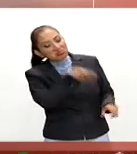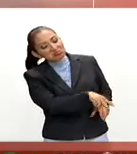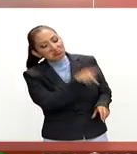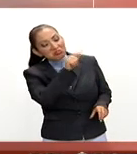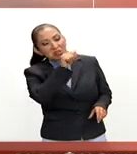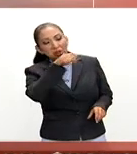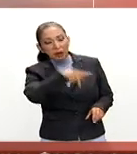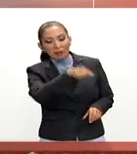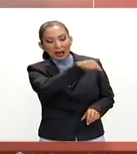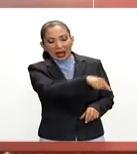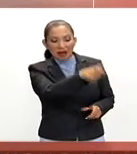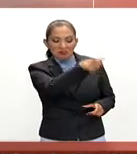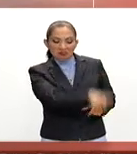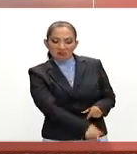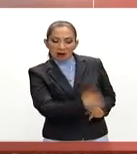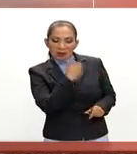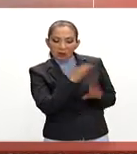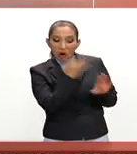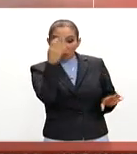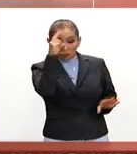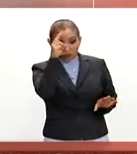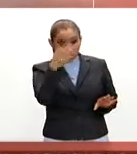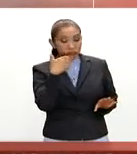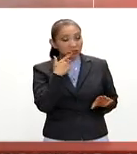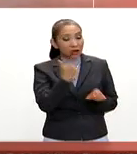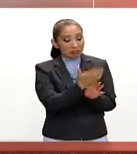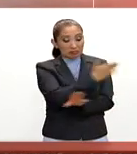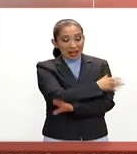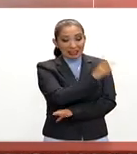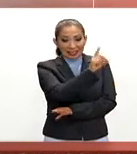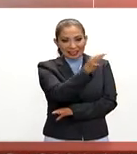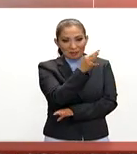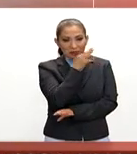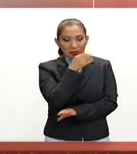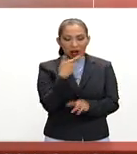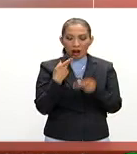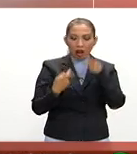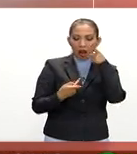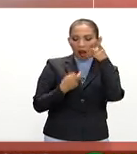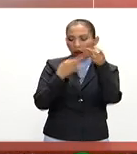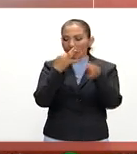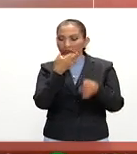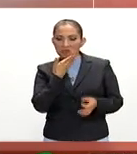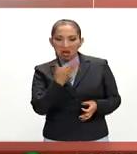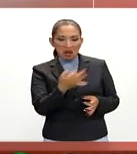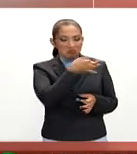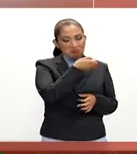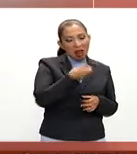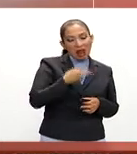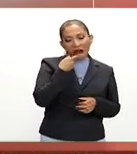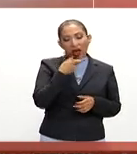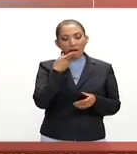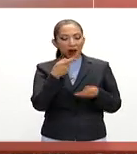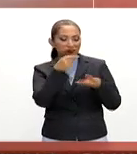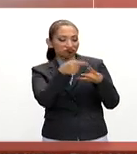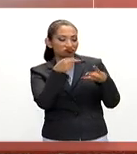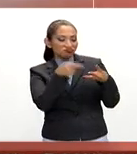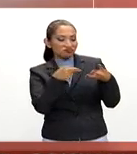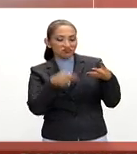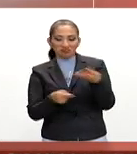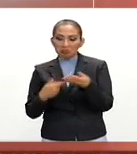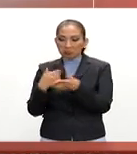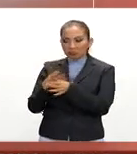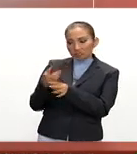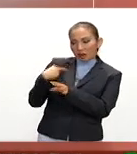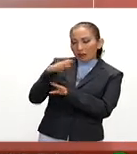Trump se había conducido de una manera muy inteligente en los primeros 30 minutos del debate. Había hecho sus puntos, había atacado